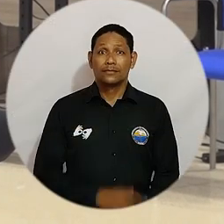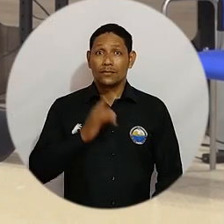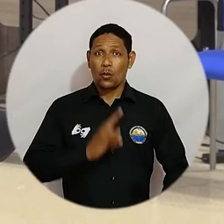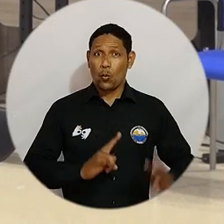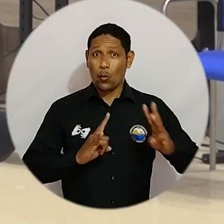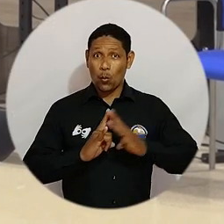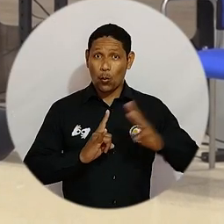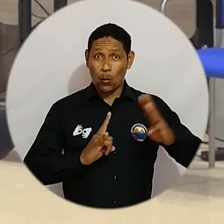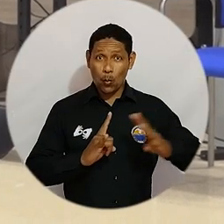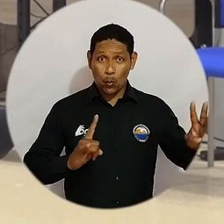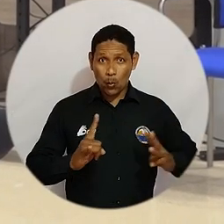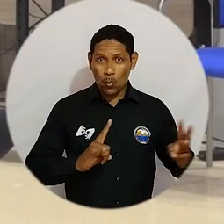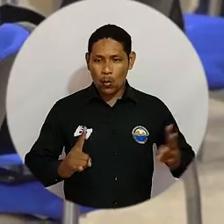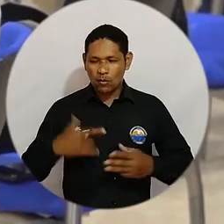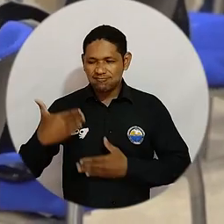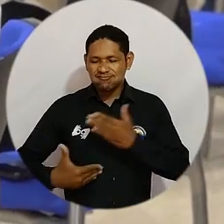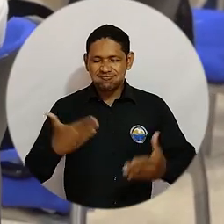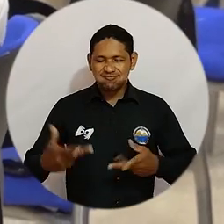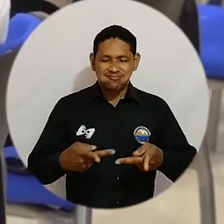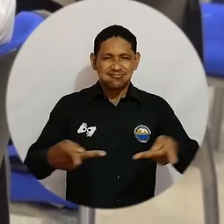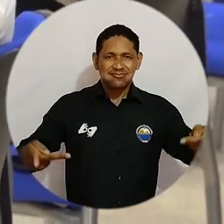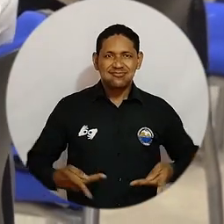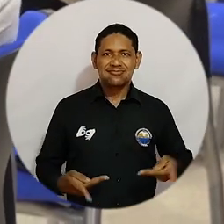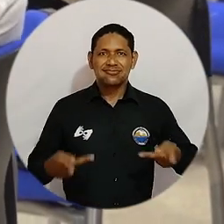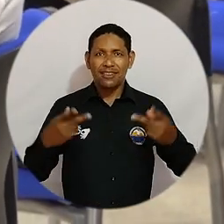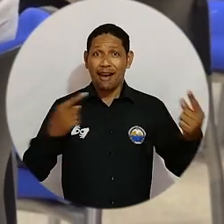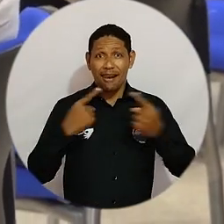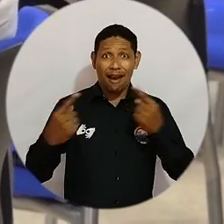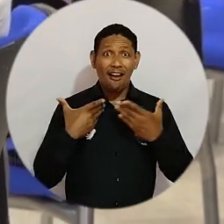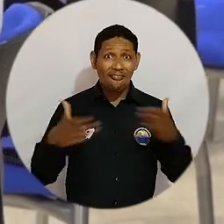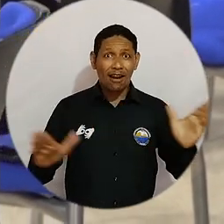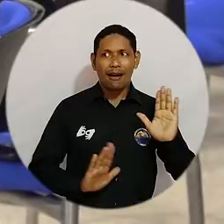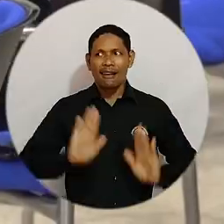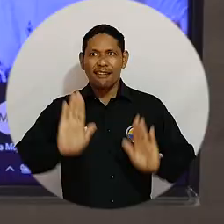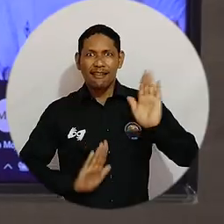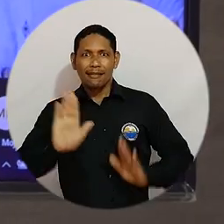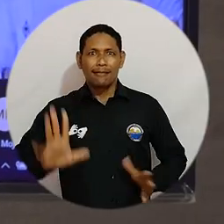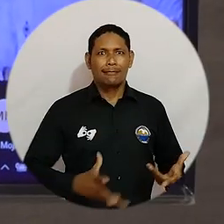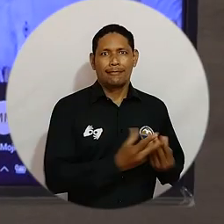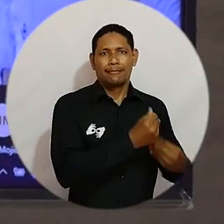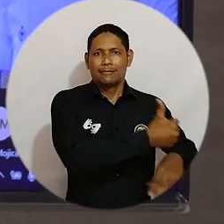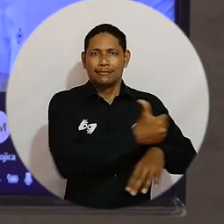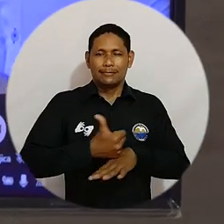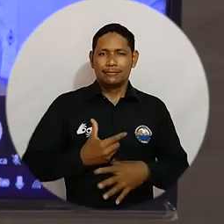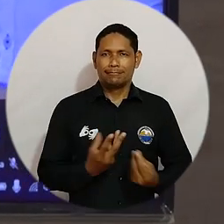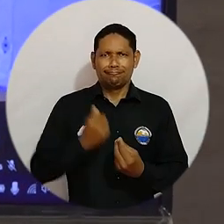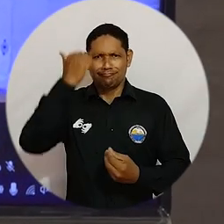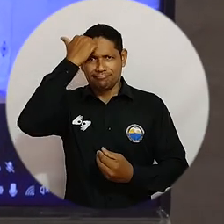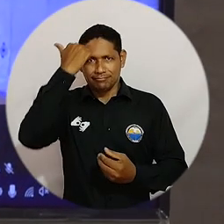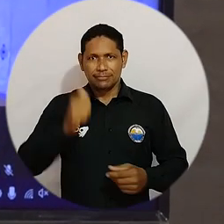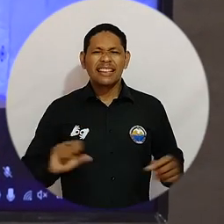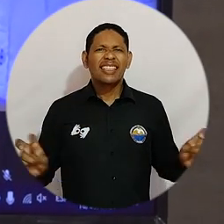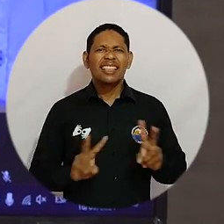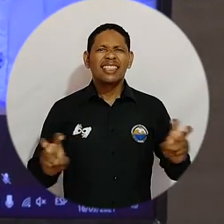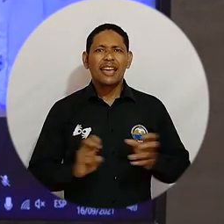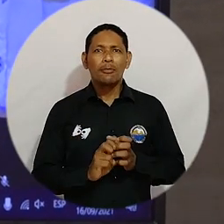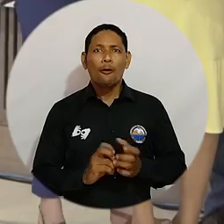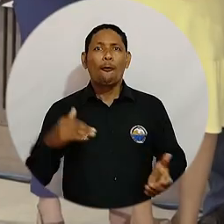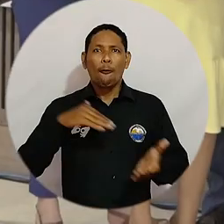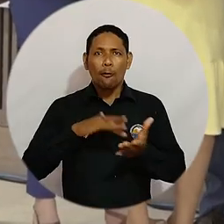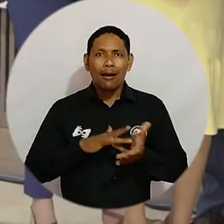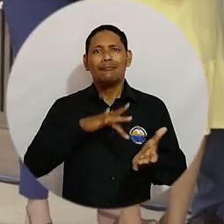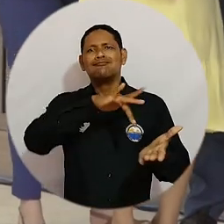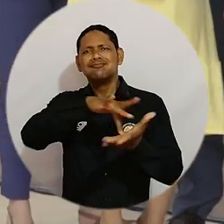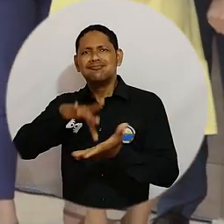La Universidad del Magdalena desarrolló un espacio de diálogo abierto y participativo entre directivos y docentes, cuyo tema principal